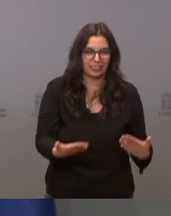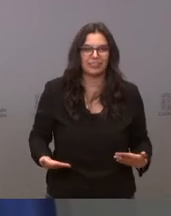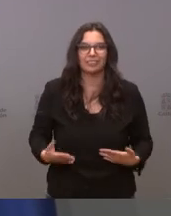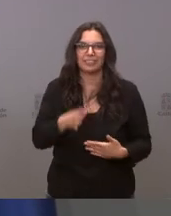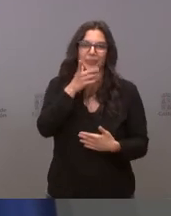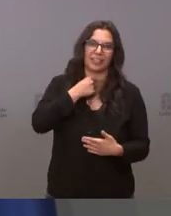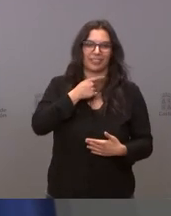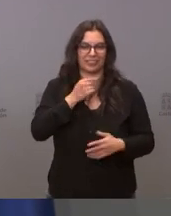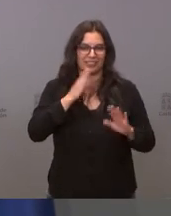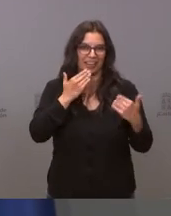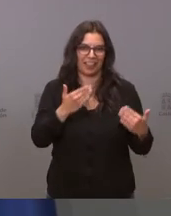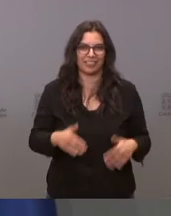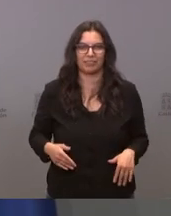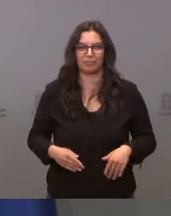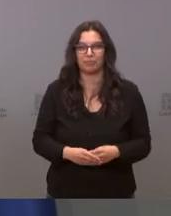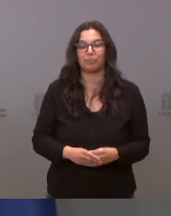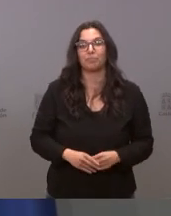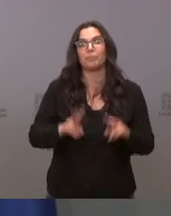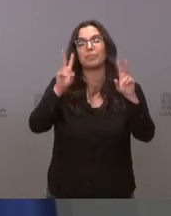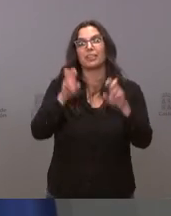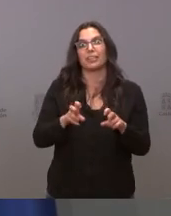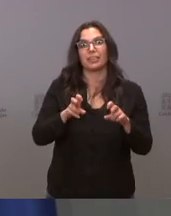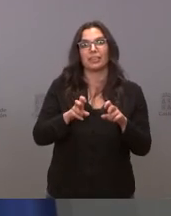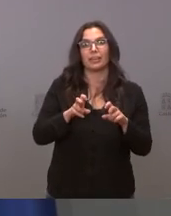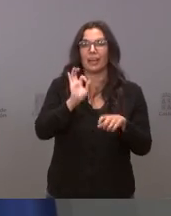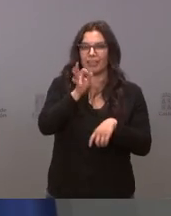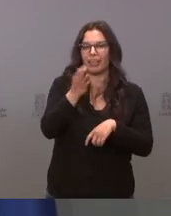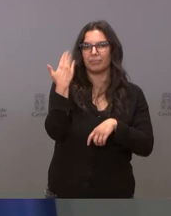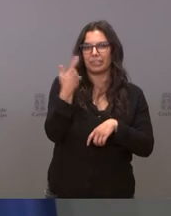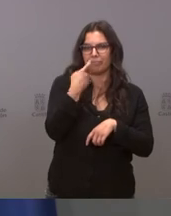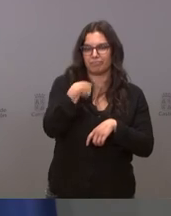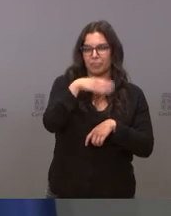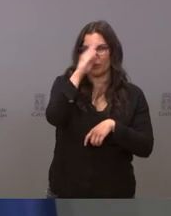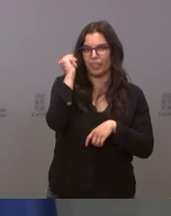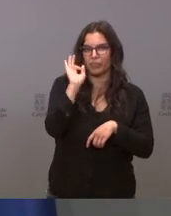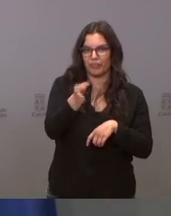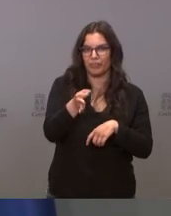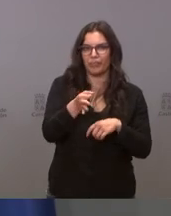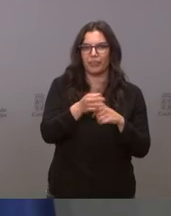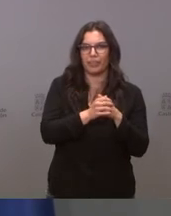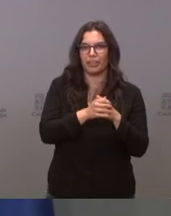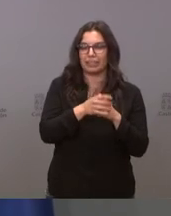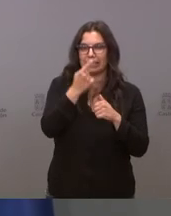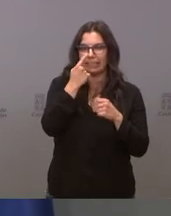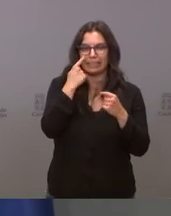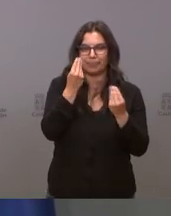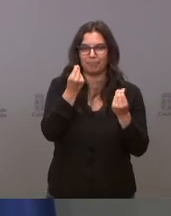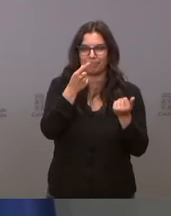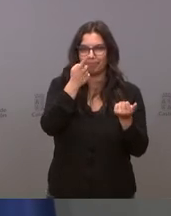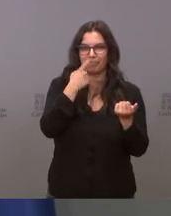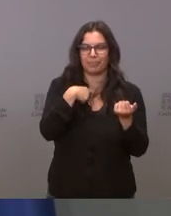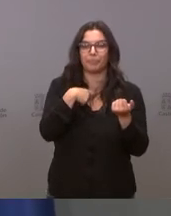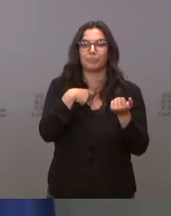buen humor sobre la desescalada de provincias es verdad se me había olvidado contestarlo sabía que algo se me había olvidado en principio la